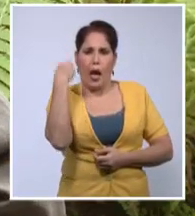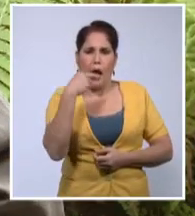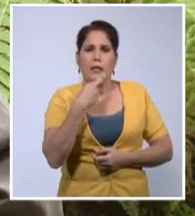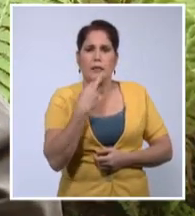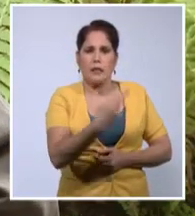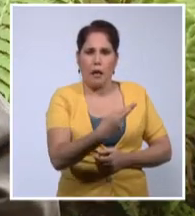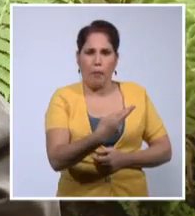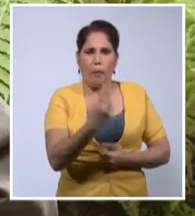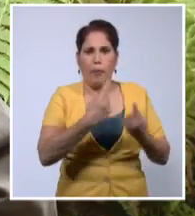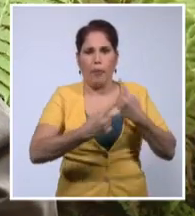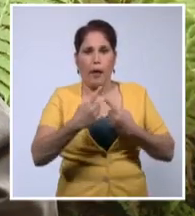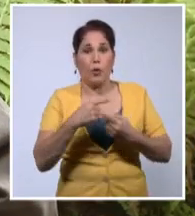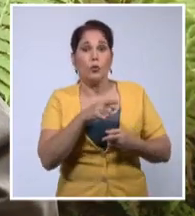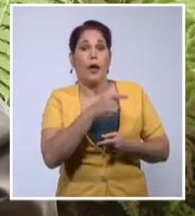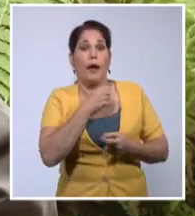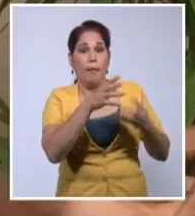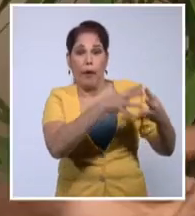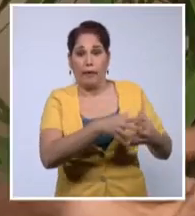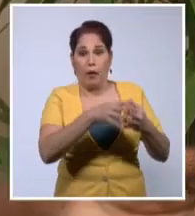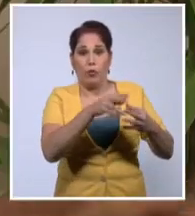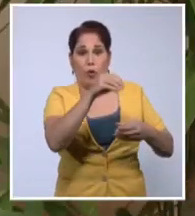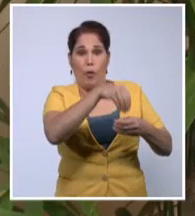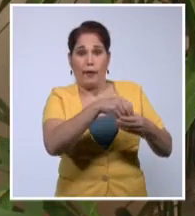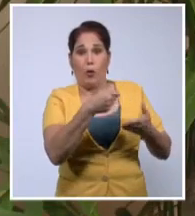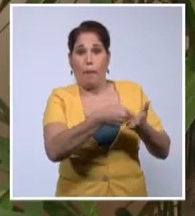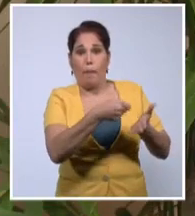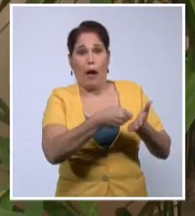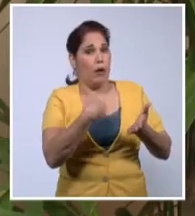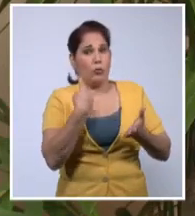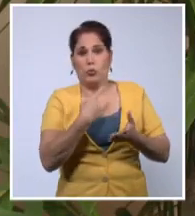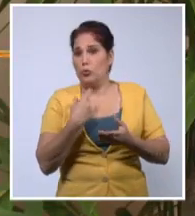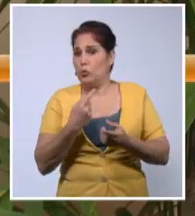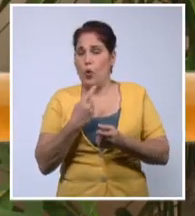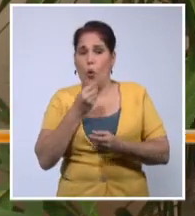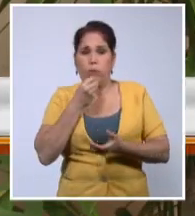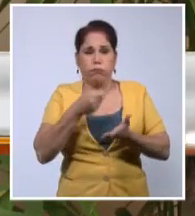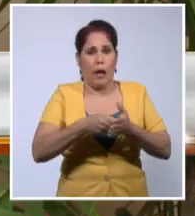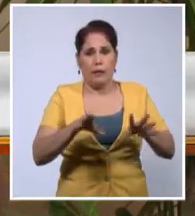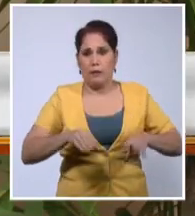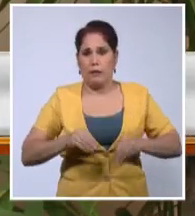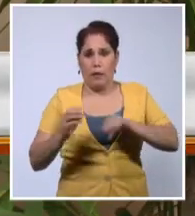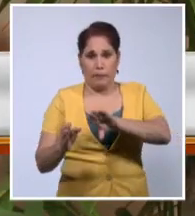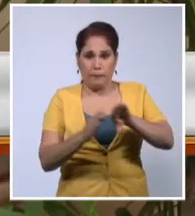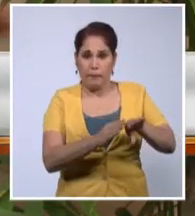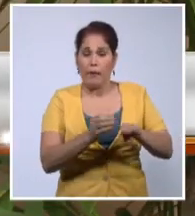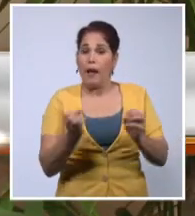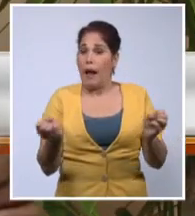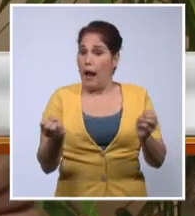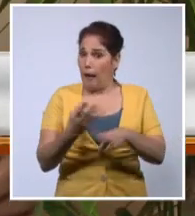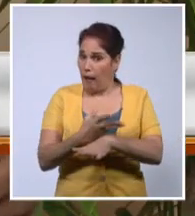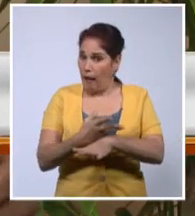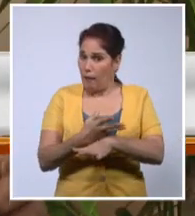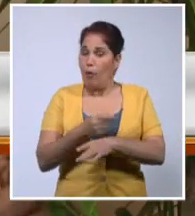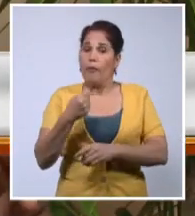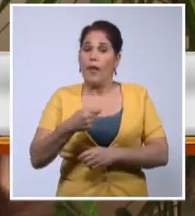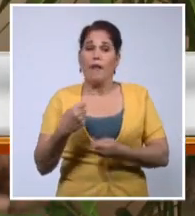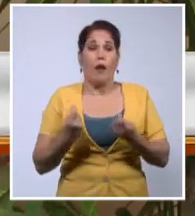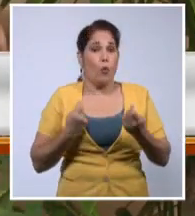ni nadie pagado de ninguna parte. Lo que hay que estar muy claro es que hay que combatir, eso le corresponde